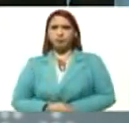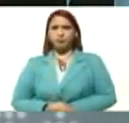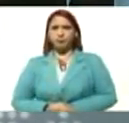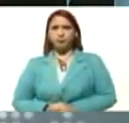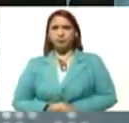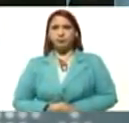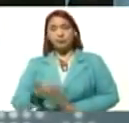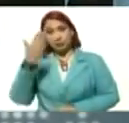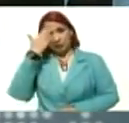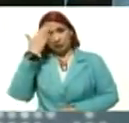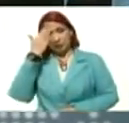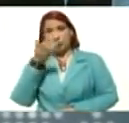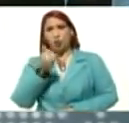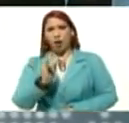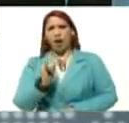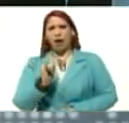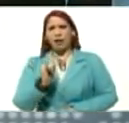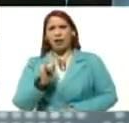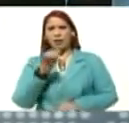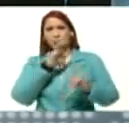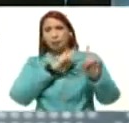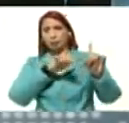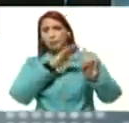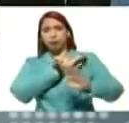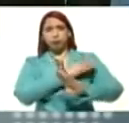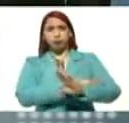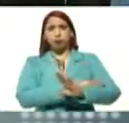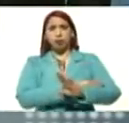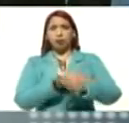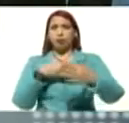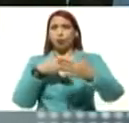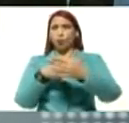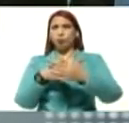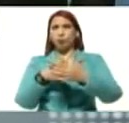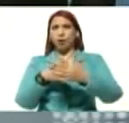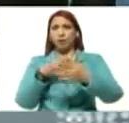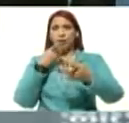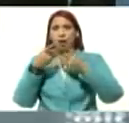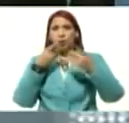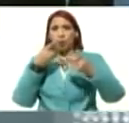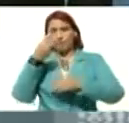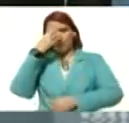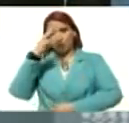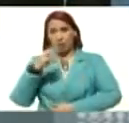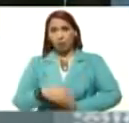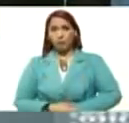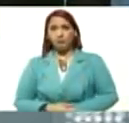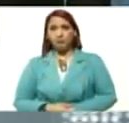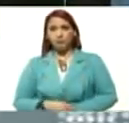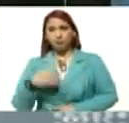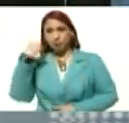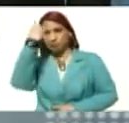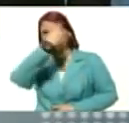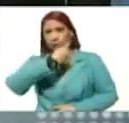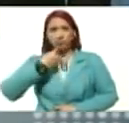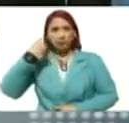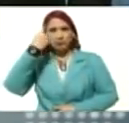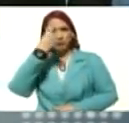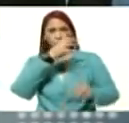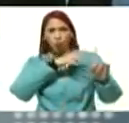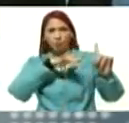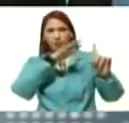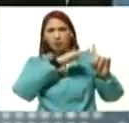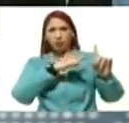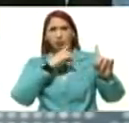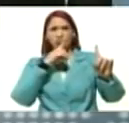sabemos que hay una conspiración, dura, montada, contra el diálogo, México, la cabeza, de esa conspiración, se llama Iván Duque,